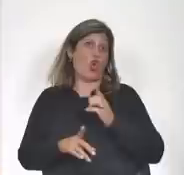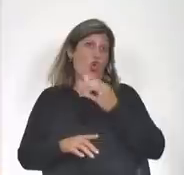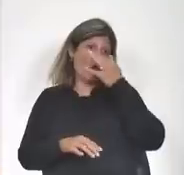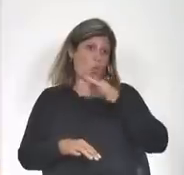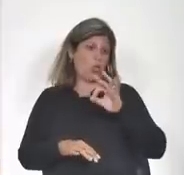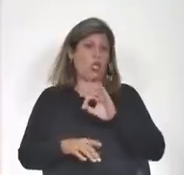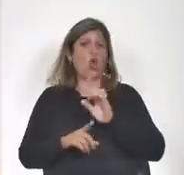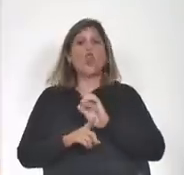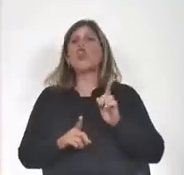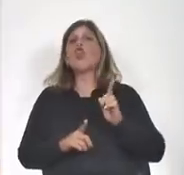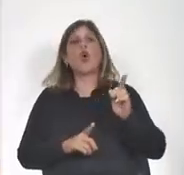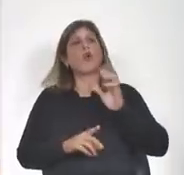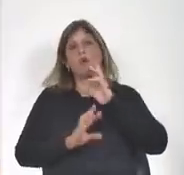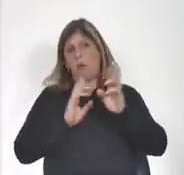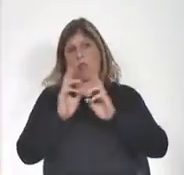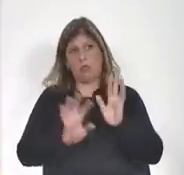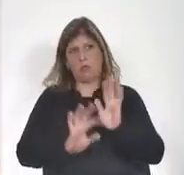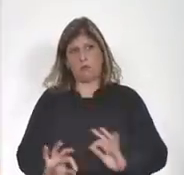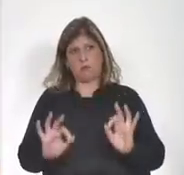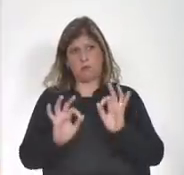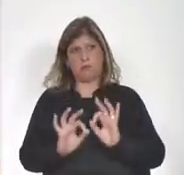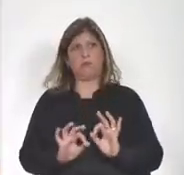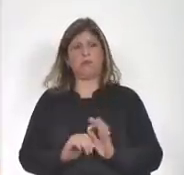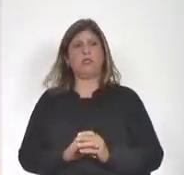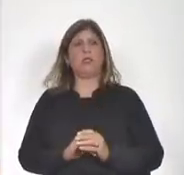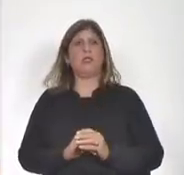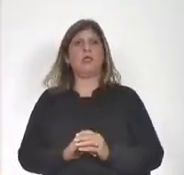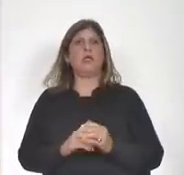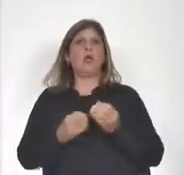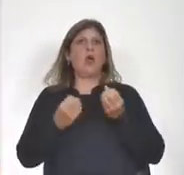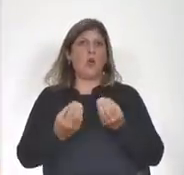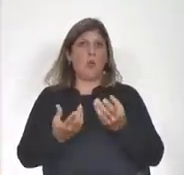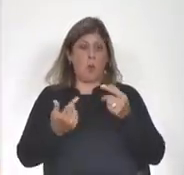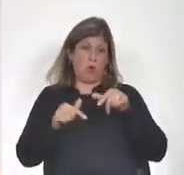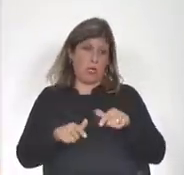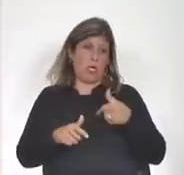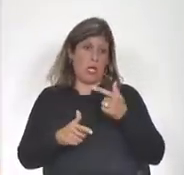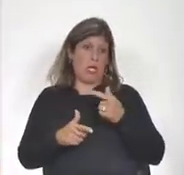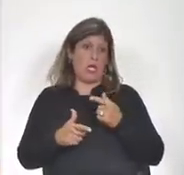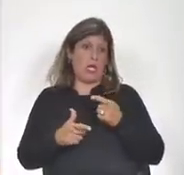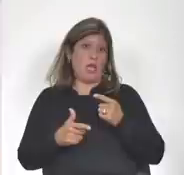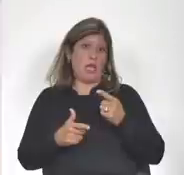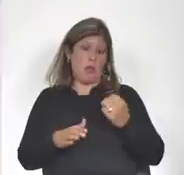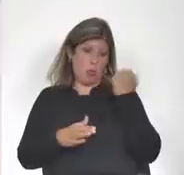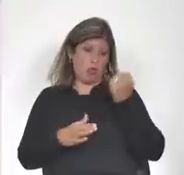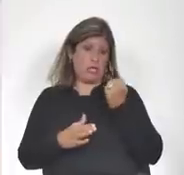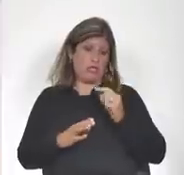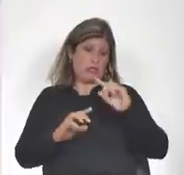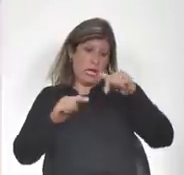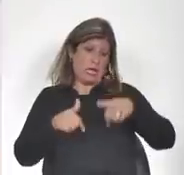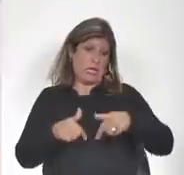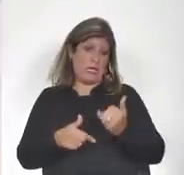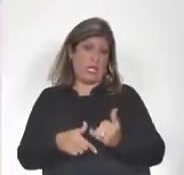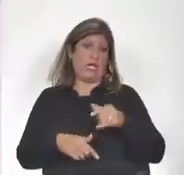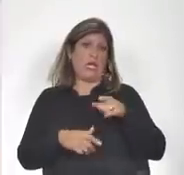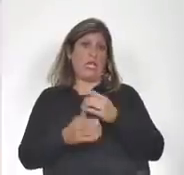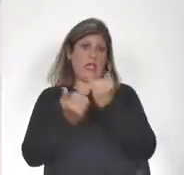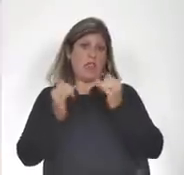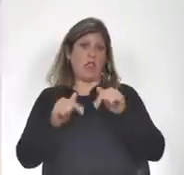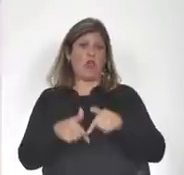respondido por el prestigio que tiene esta instancia. Me parecía que no correspondía